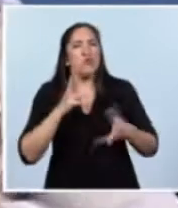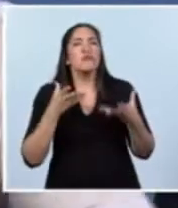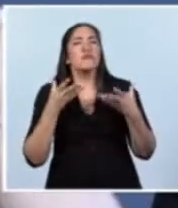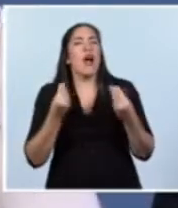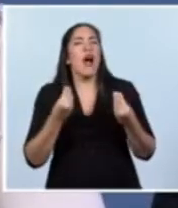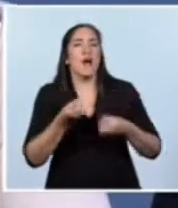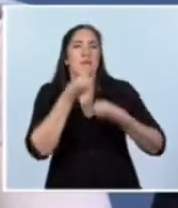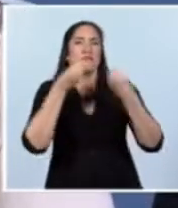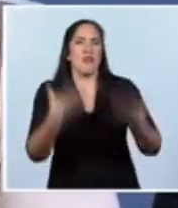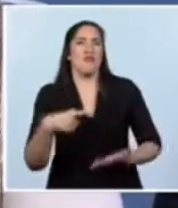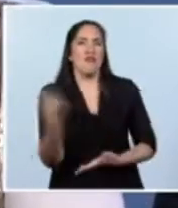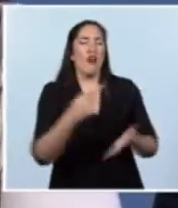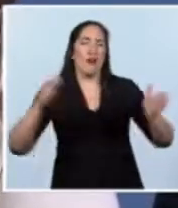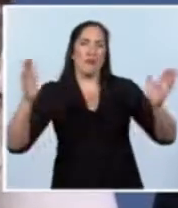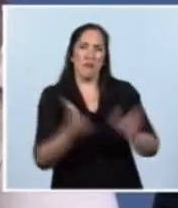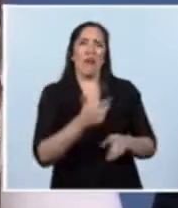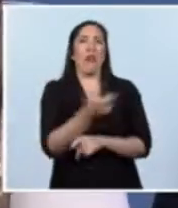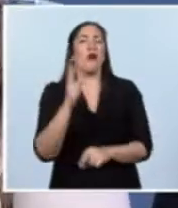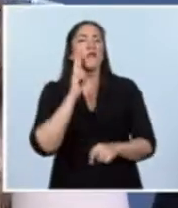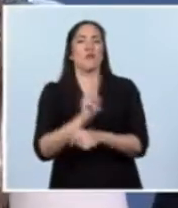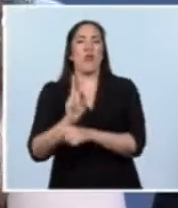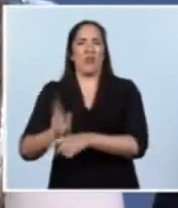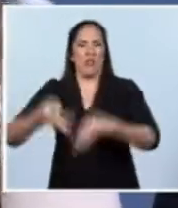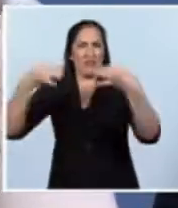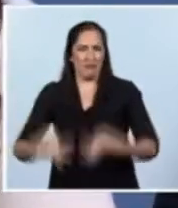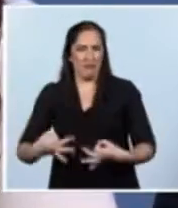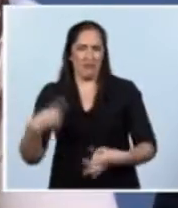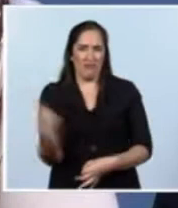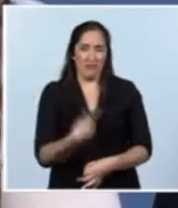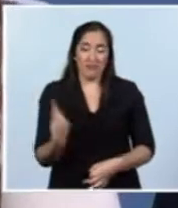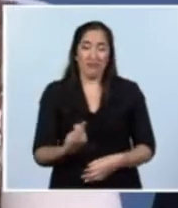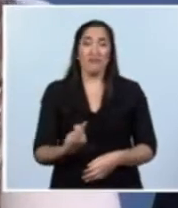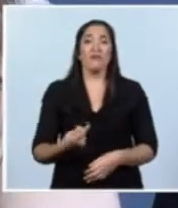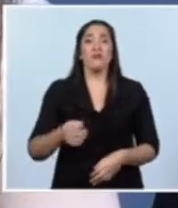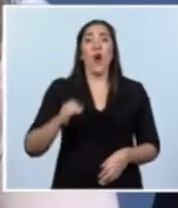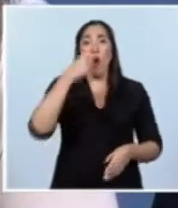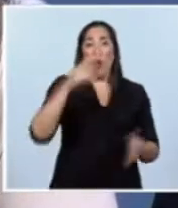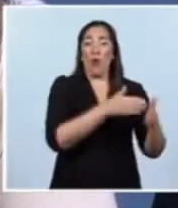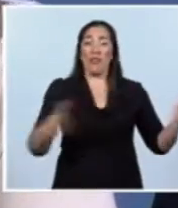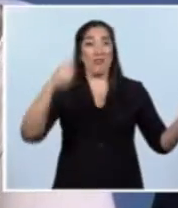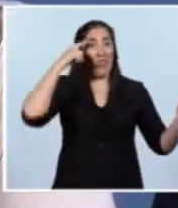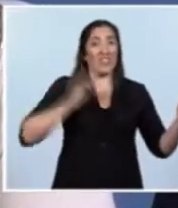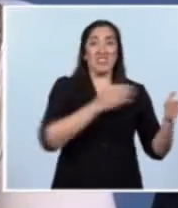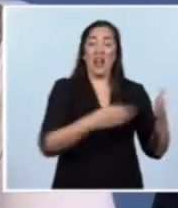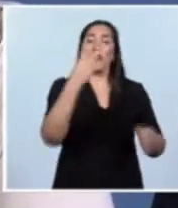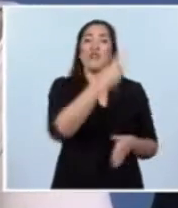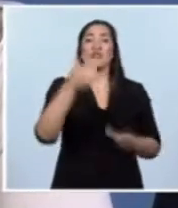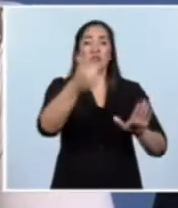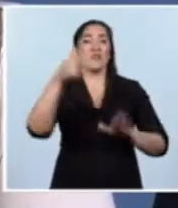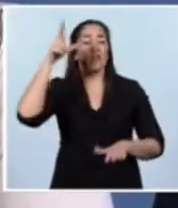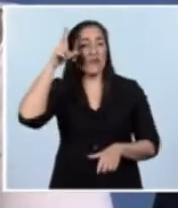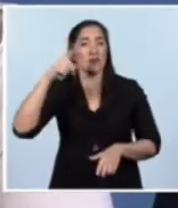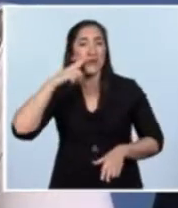grandemente al tema de la seguridad. En la última década destruimos 268